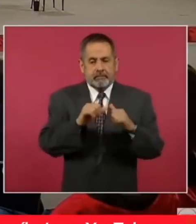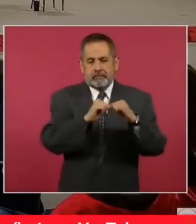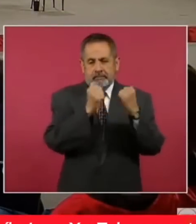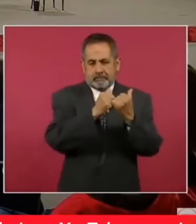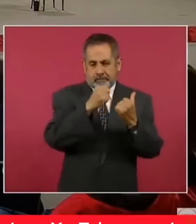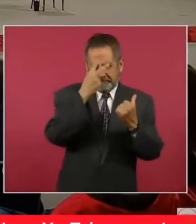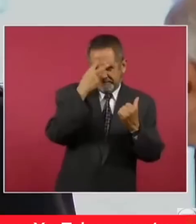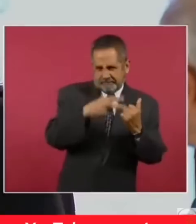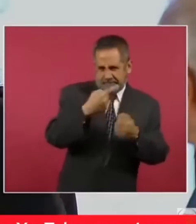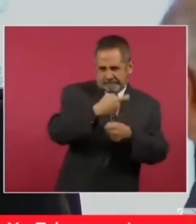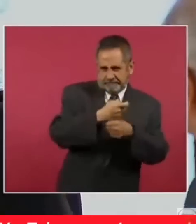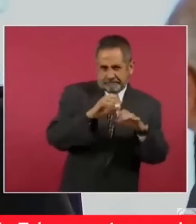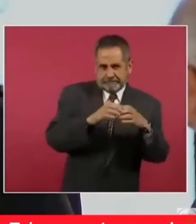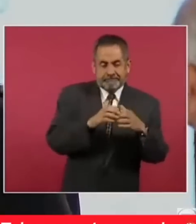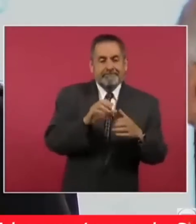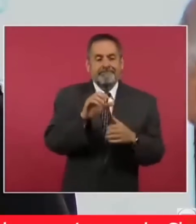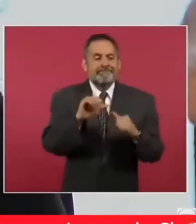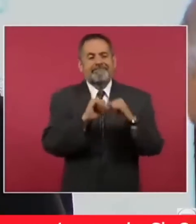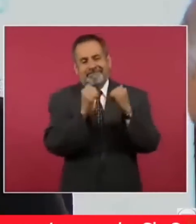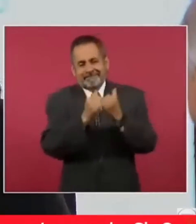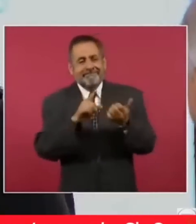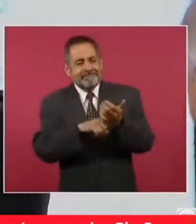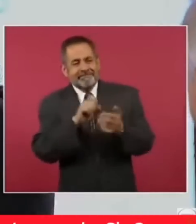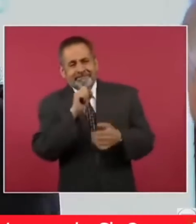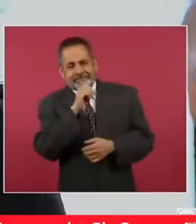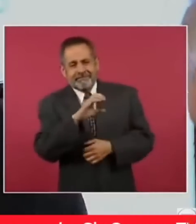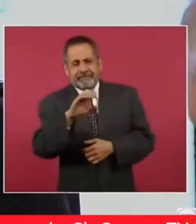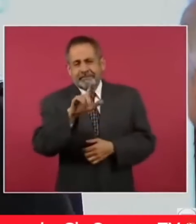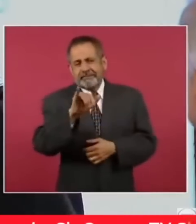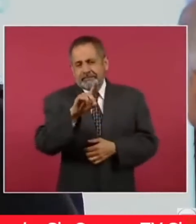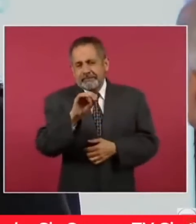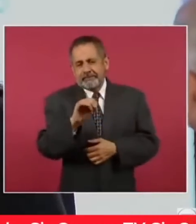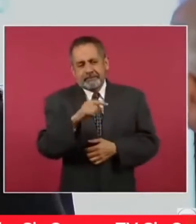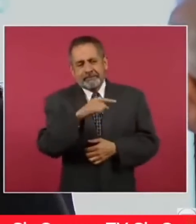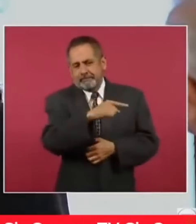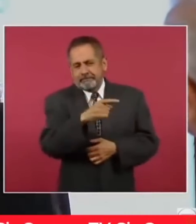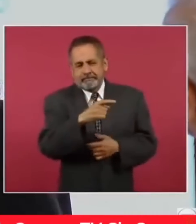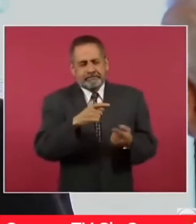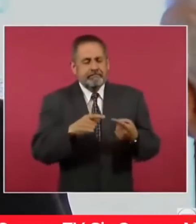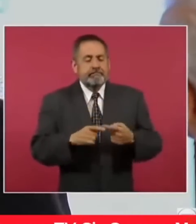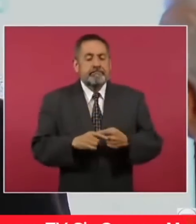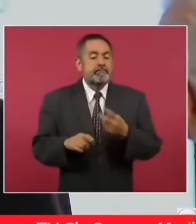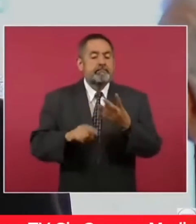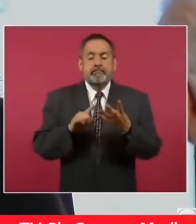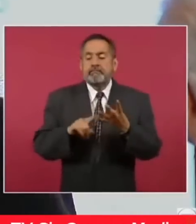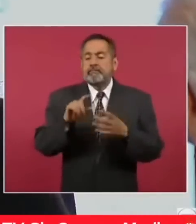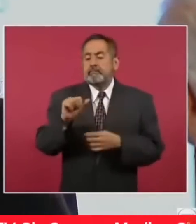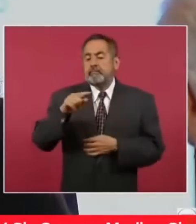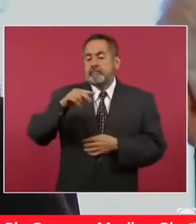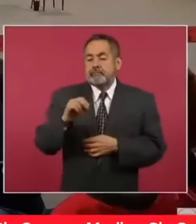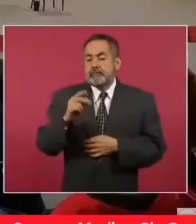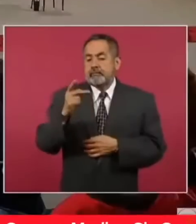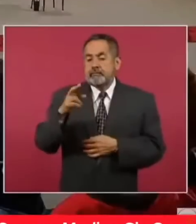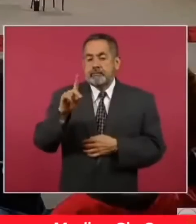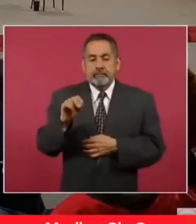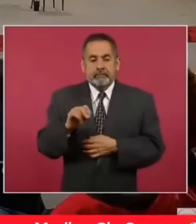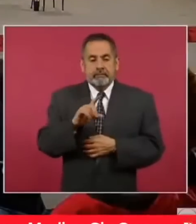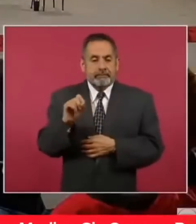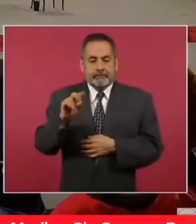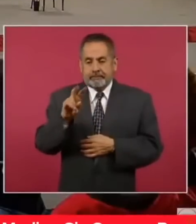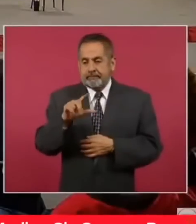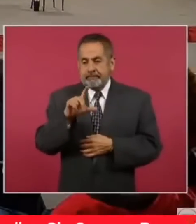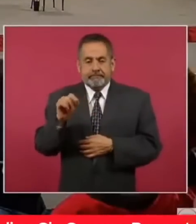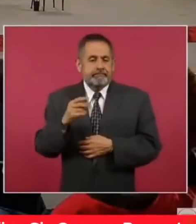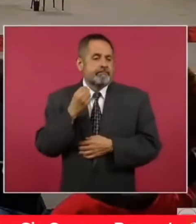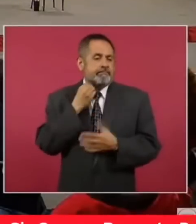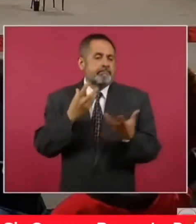Otra asociación civil de Claudio X González, qué raro, ¿verdad? Y Antonio María Peón del Valle, abogado